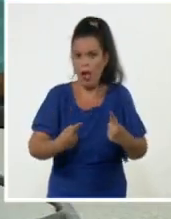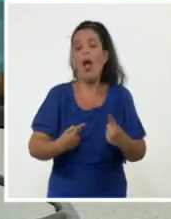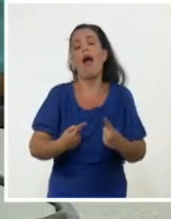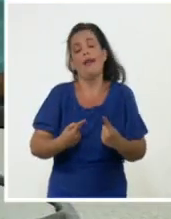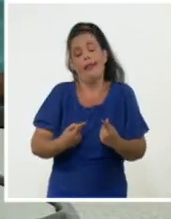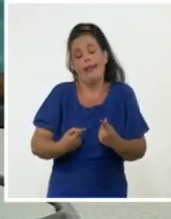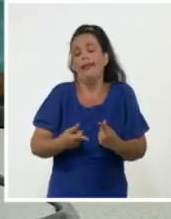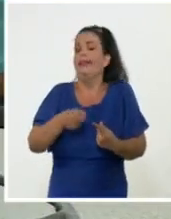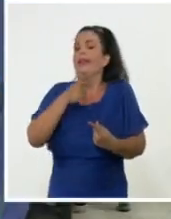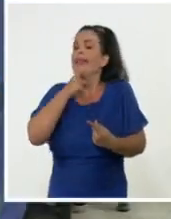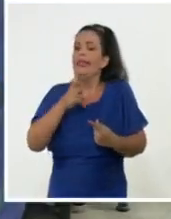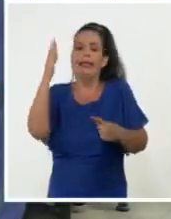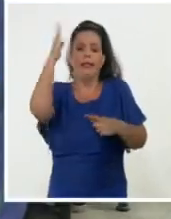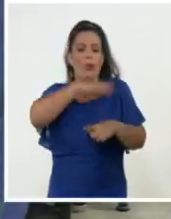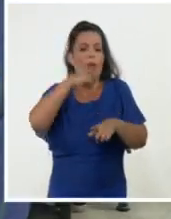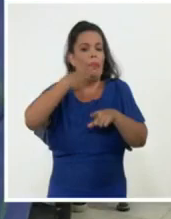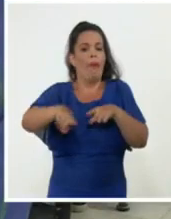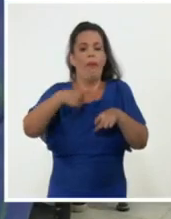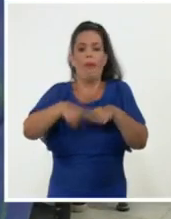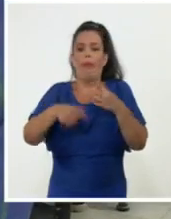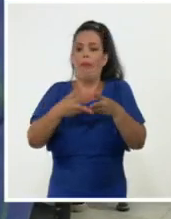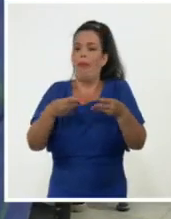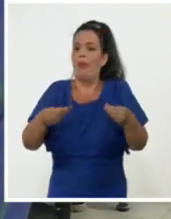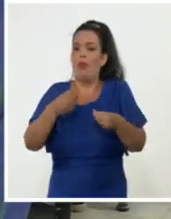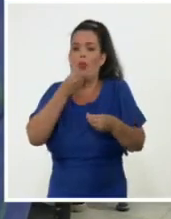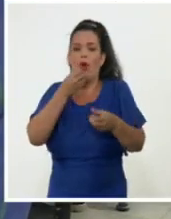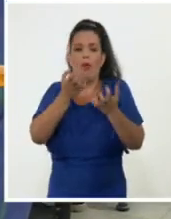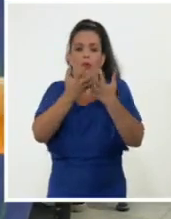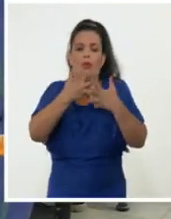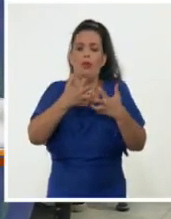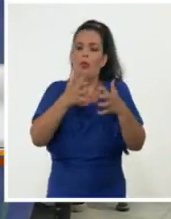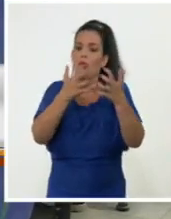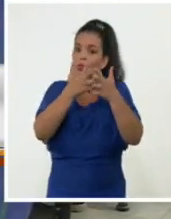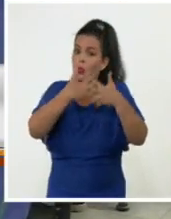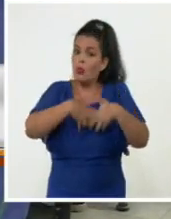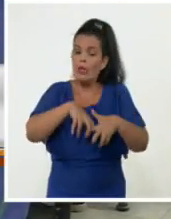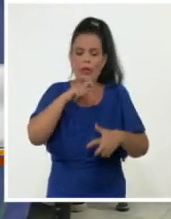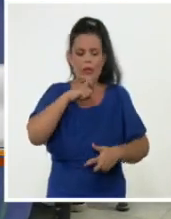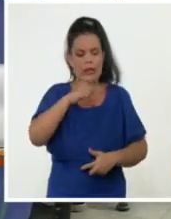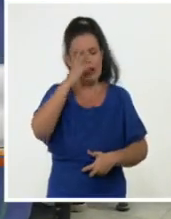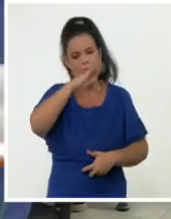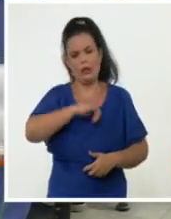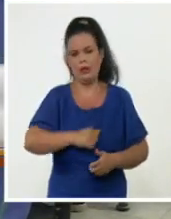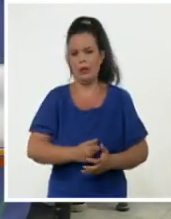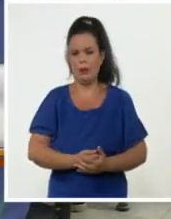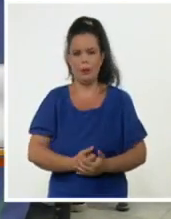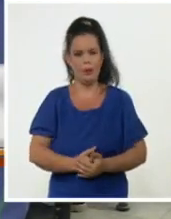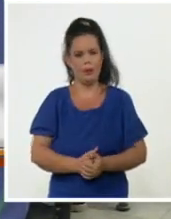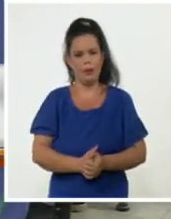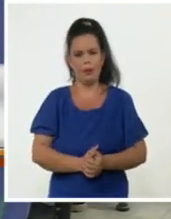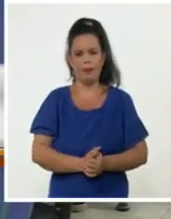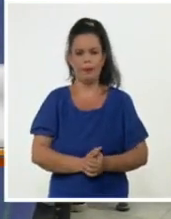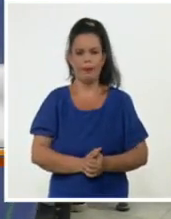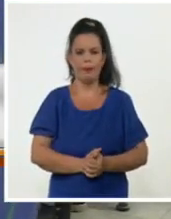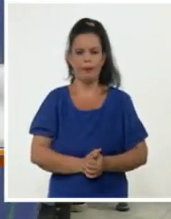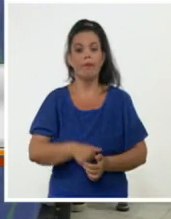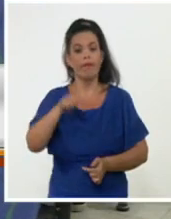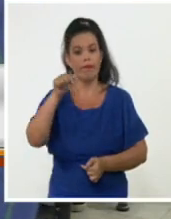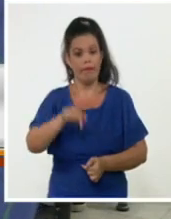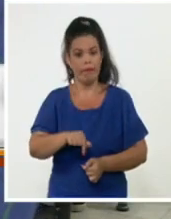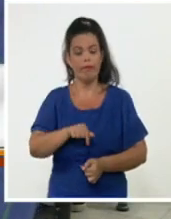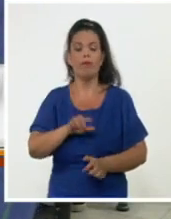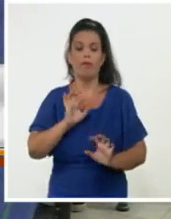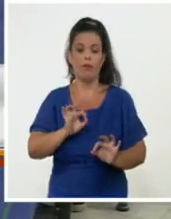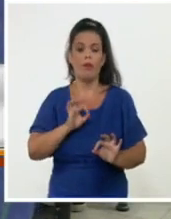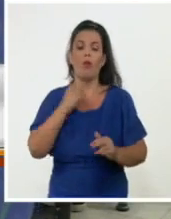de las materias primas. Se siguen buscando soluciones alternativas que las hemos ido extendiendo al resto del país. Debido a los mismos